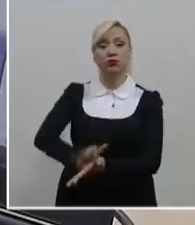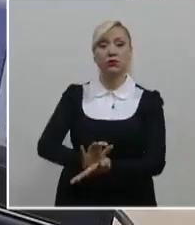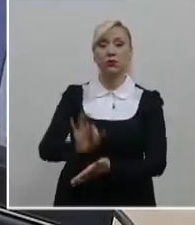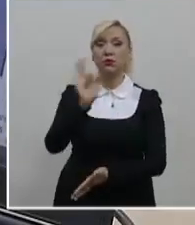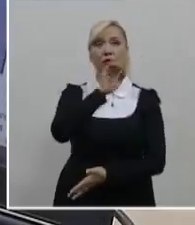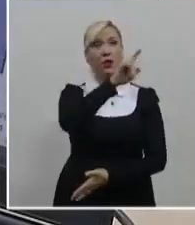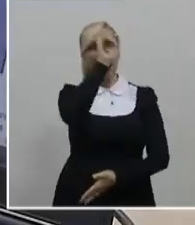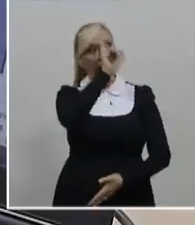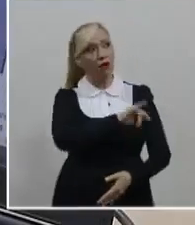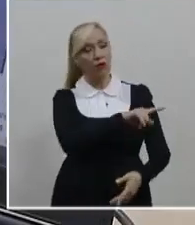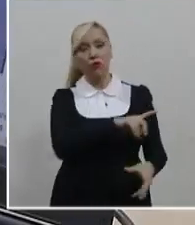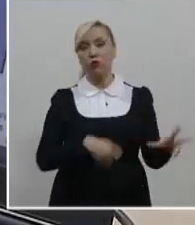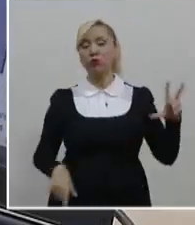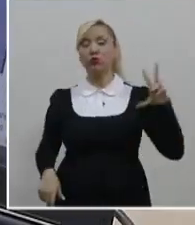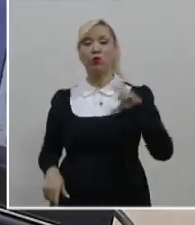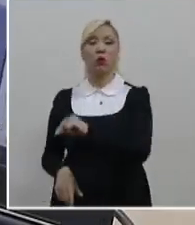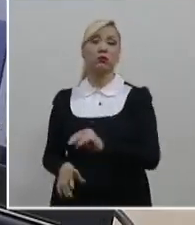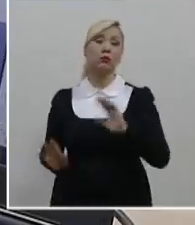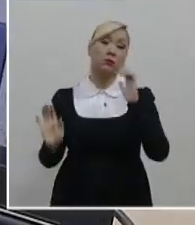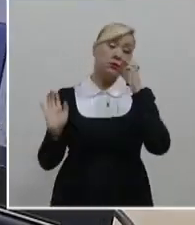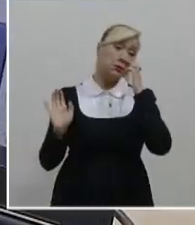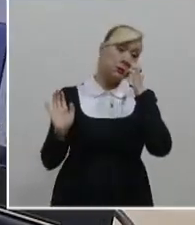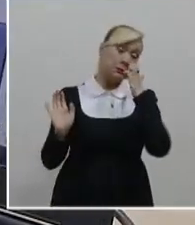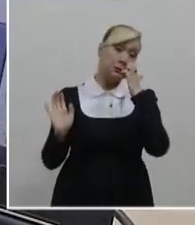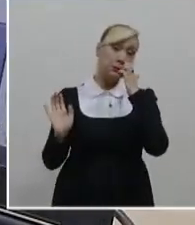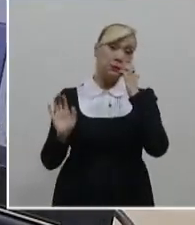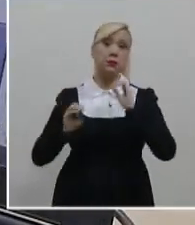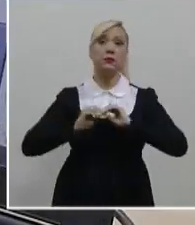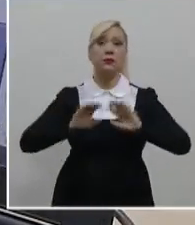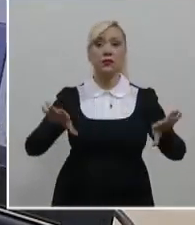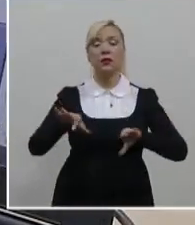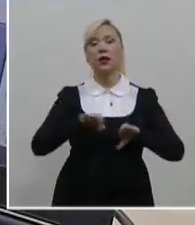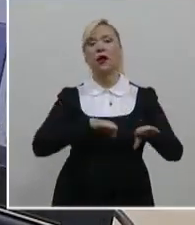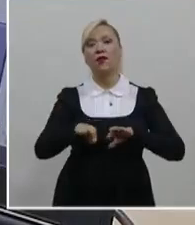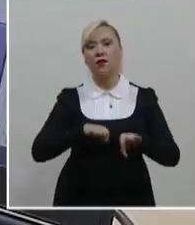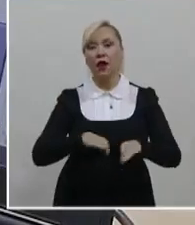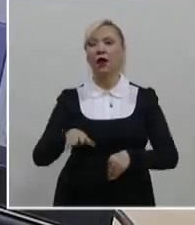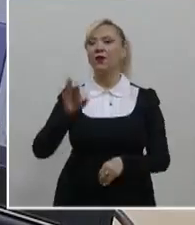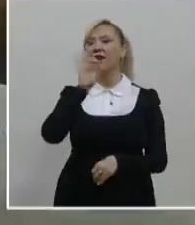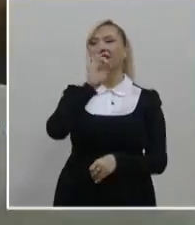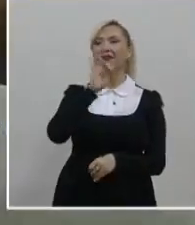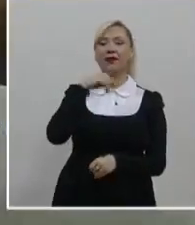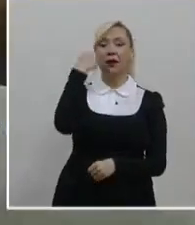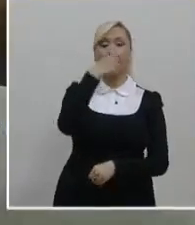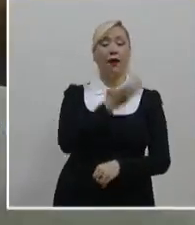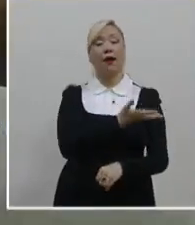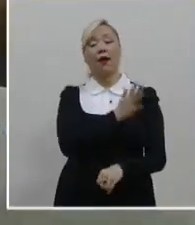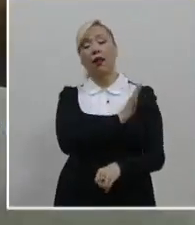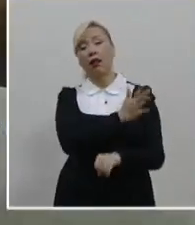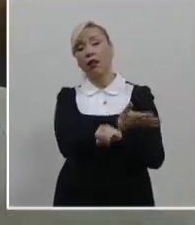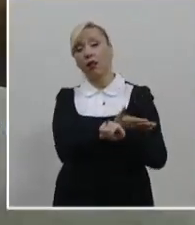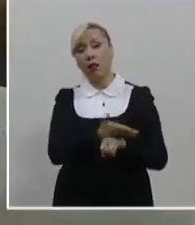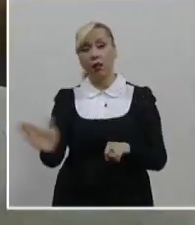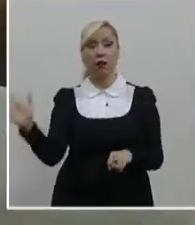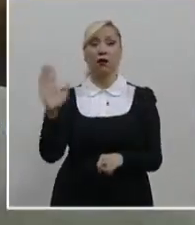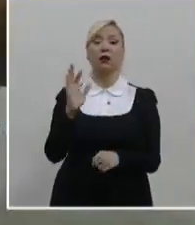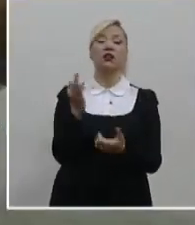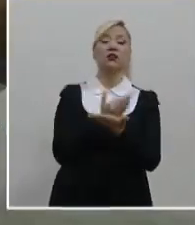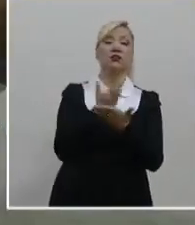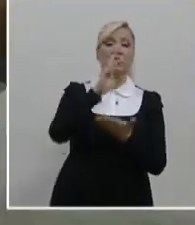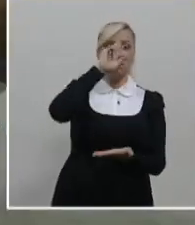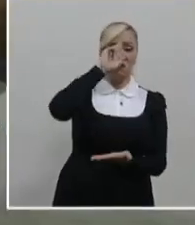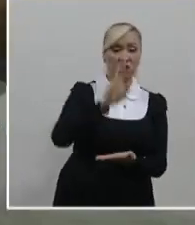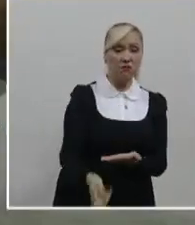empleadores que usen dichas plataformas para difundir sus ofertas de empleo, ya que en estos casos las plataformas actúan como medios o